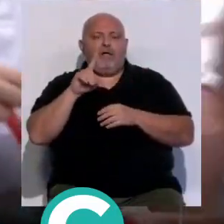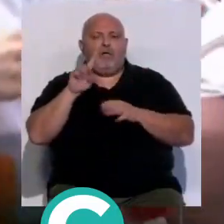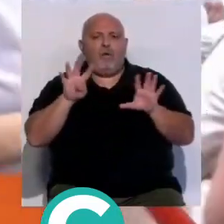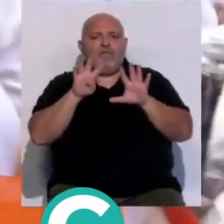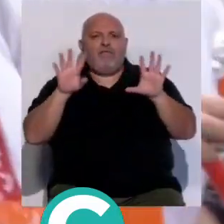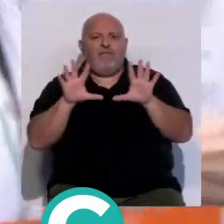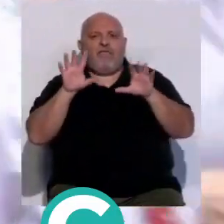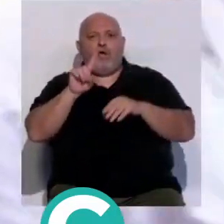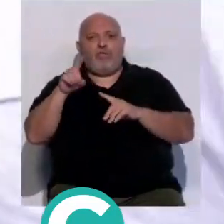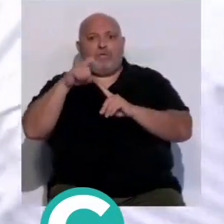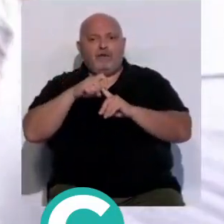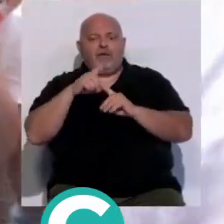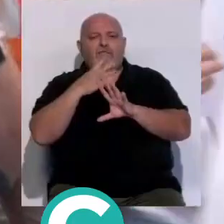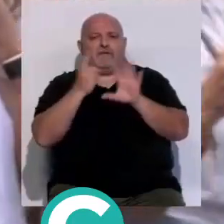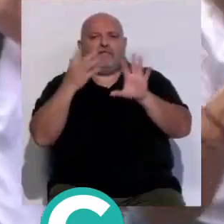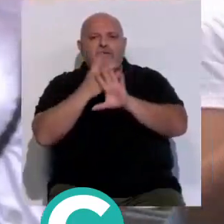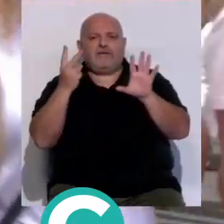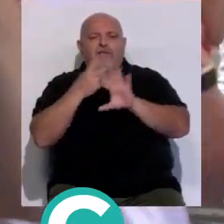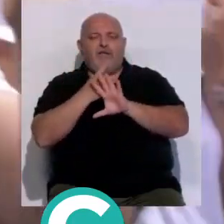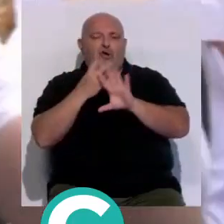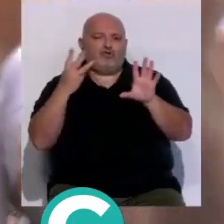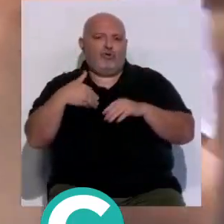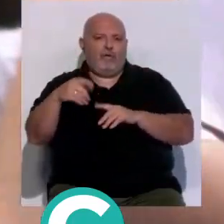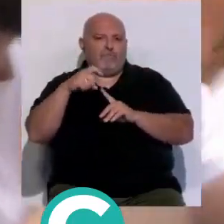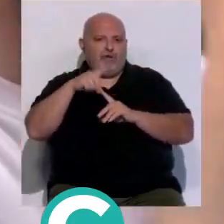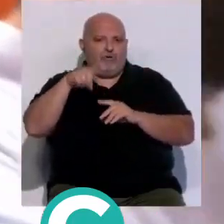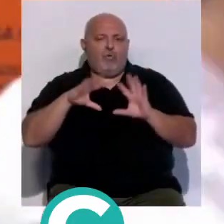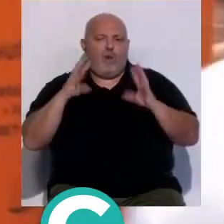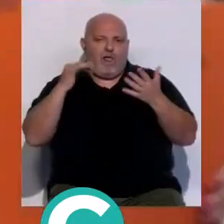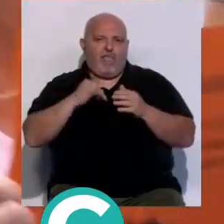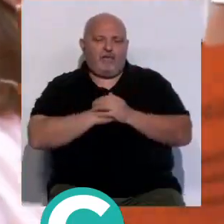9, 10 y 11 y 16, 17 y 18 de este mismo mes